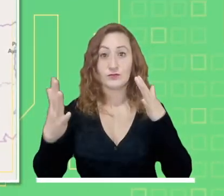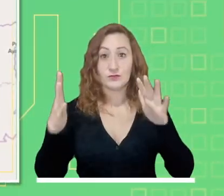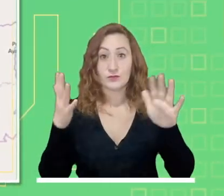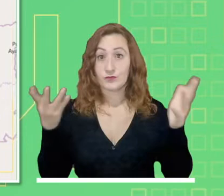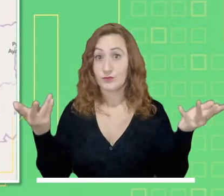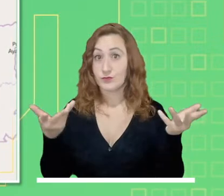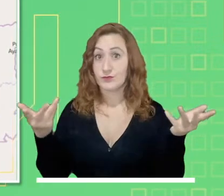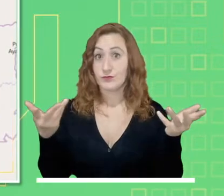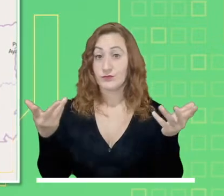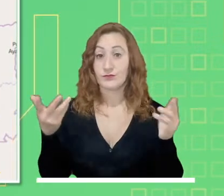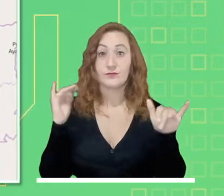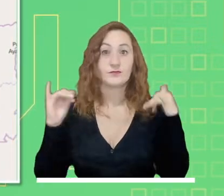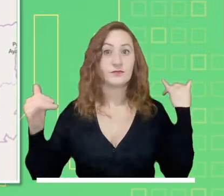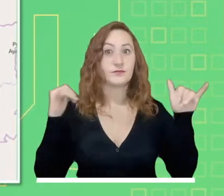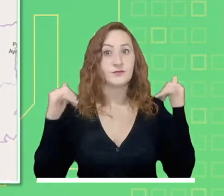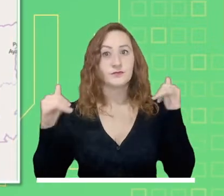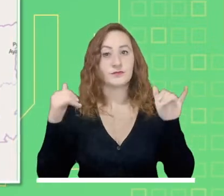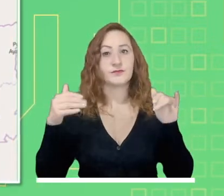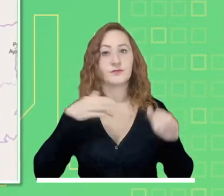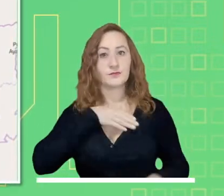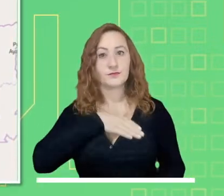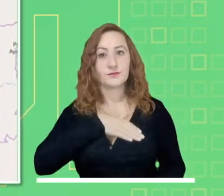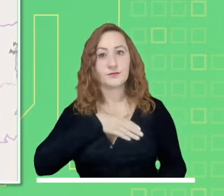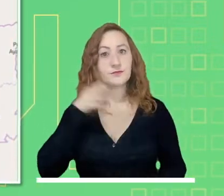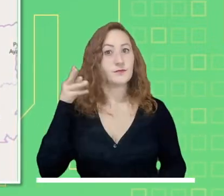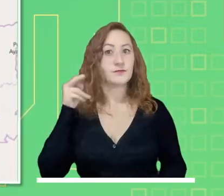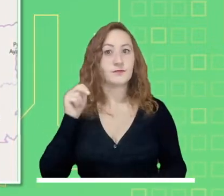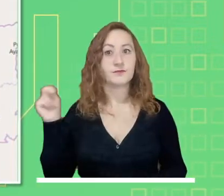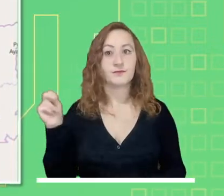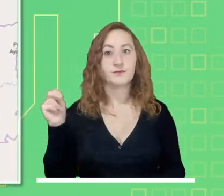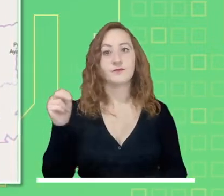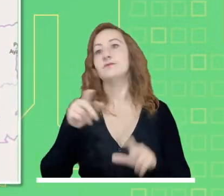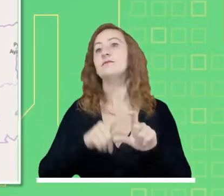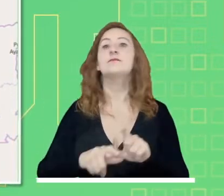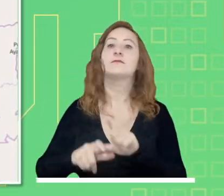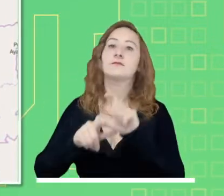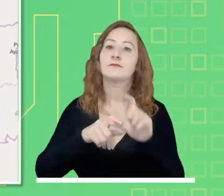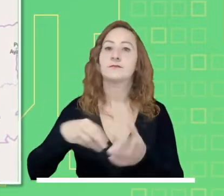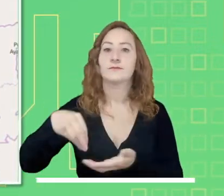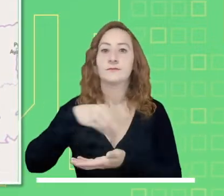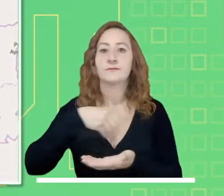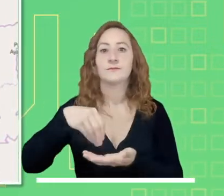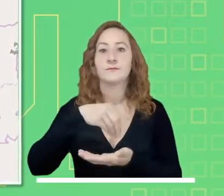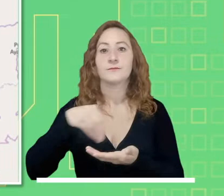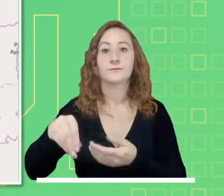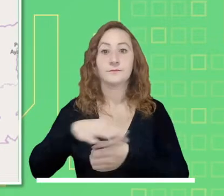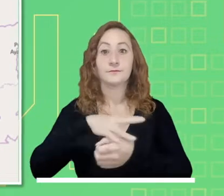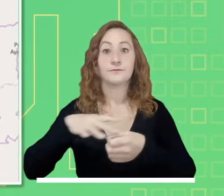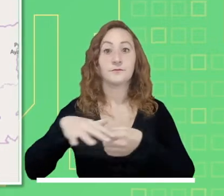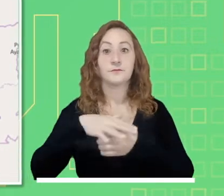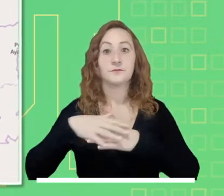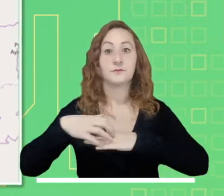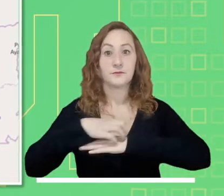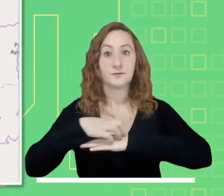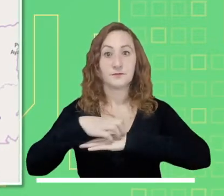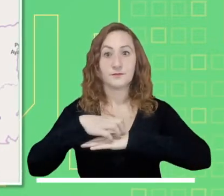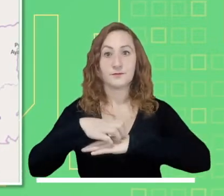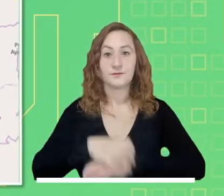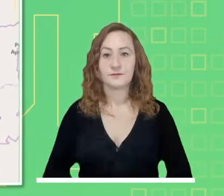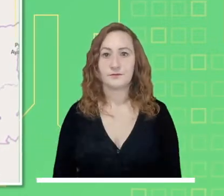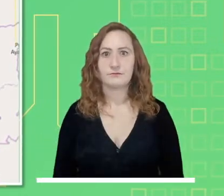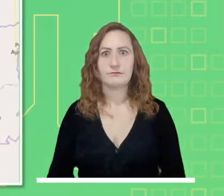Alerta roja por niveles altos en el río Cauca a la altura del municipio de Venecia, Antioquia. Se recomienda especial atención a los posibles